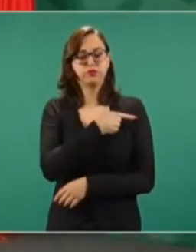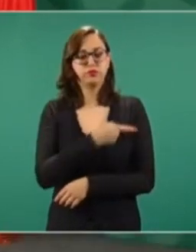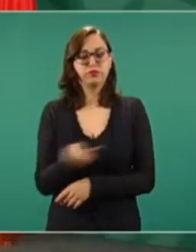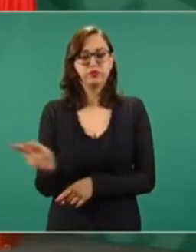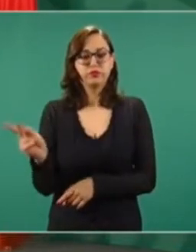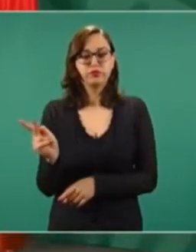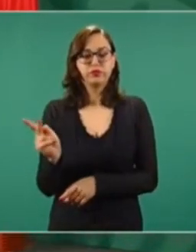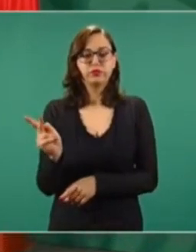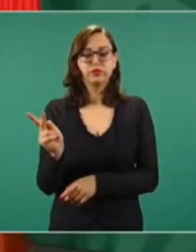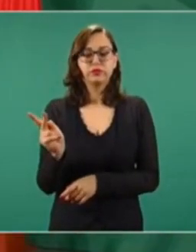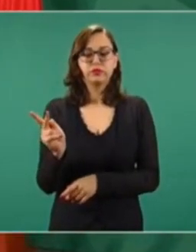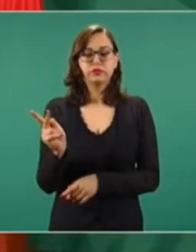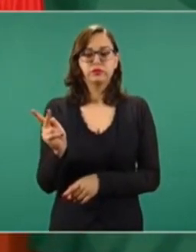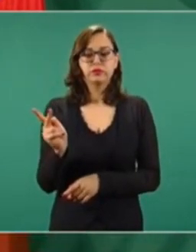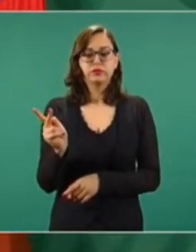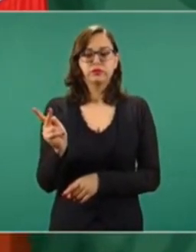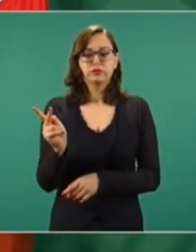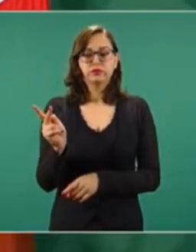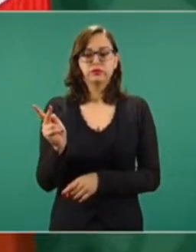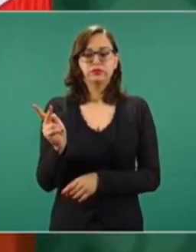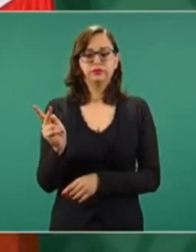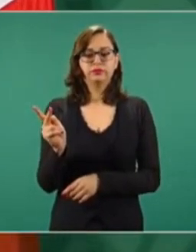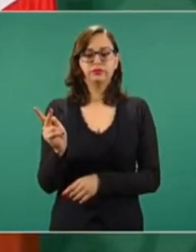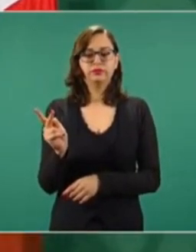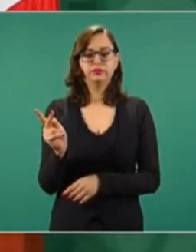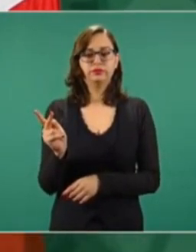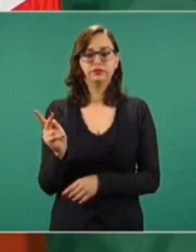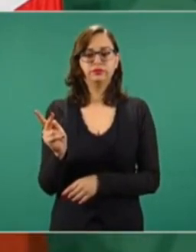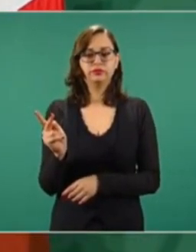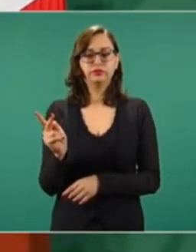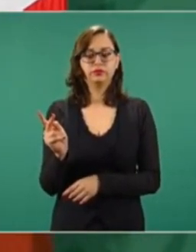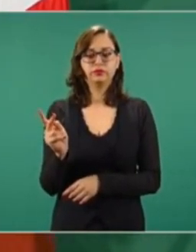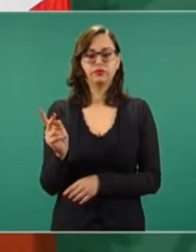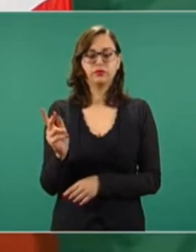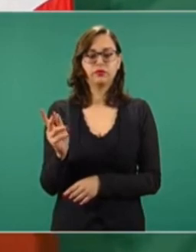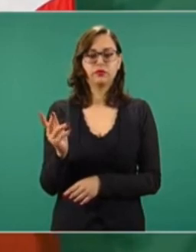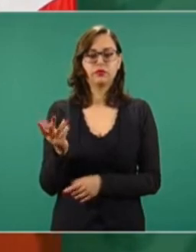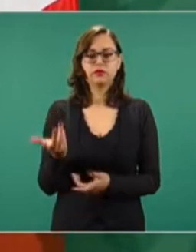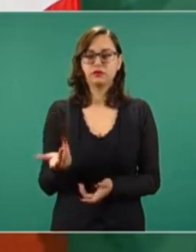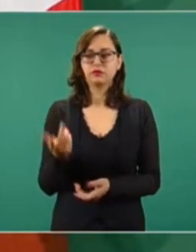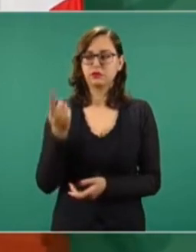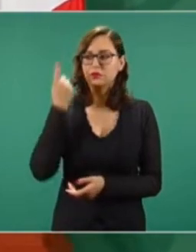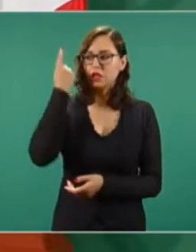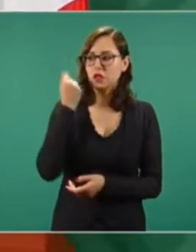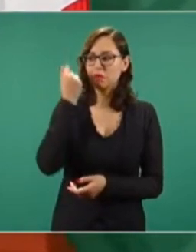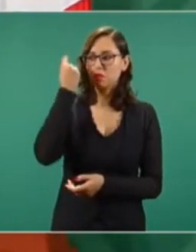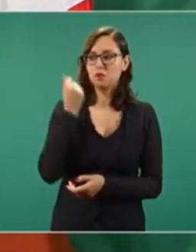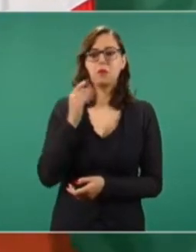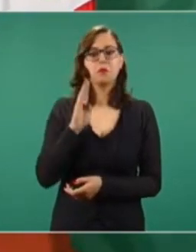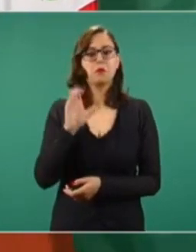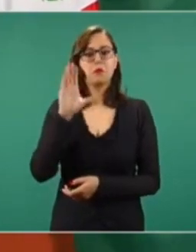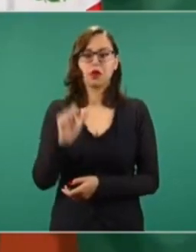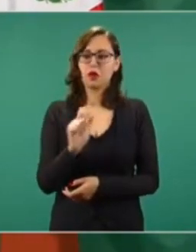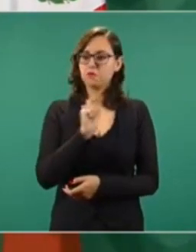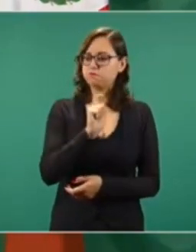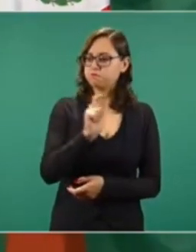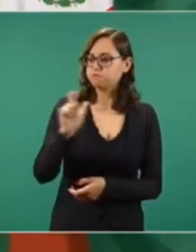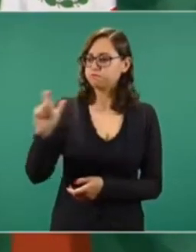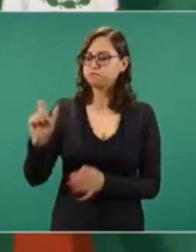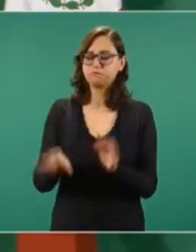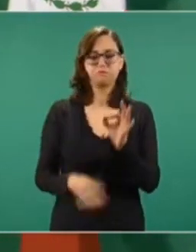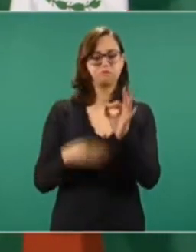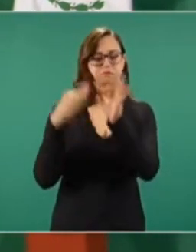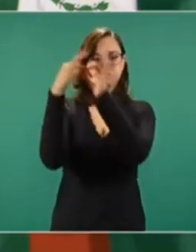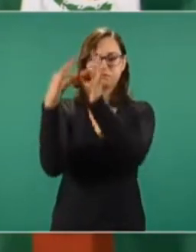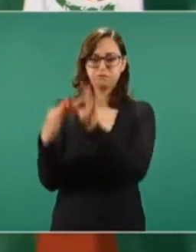que se entregaran de manera gratuita